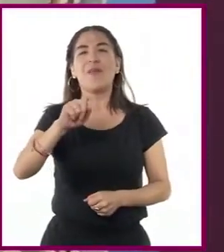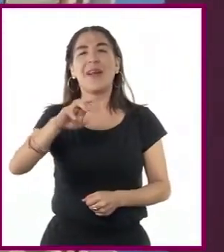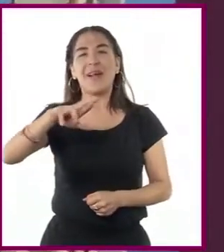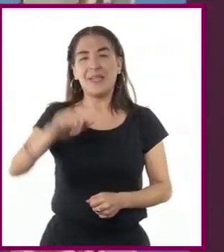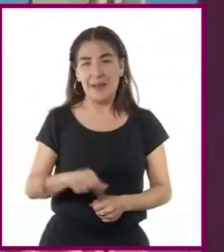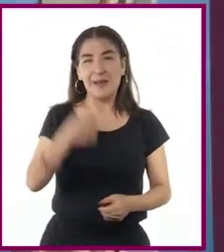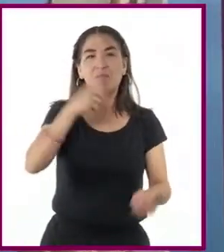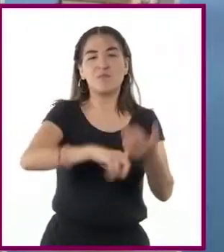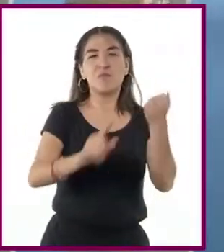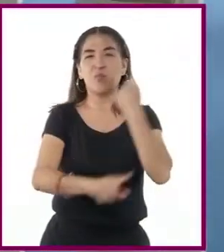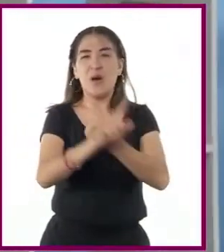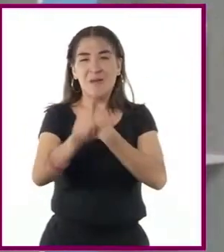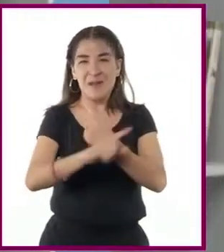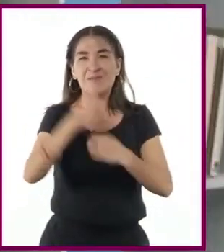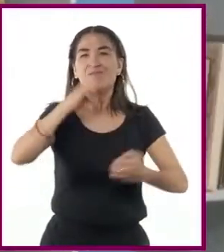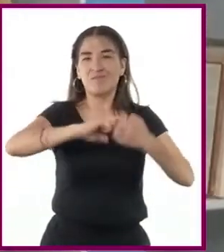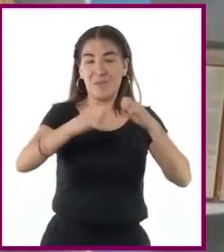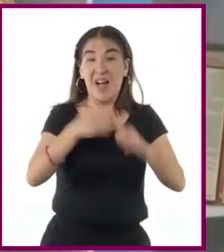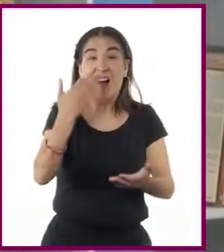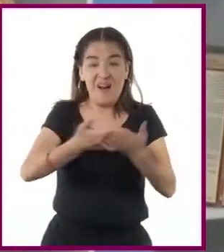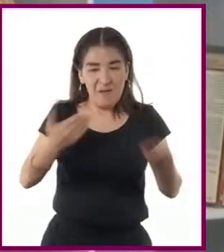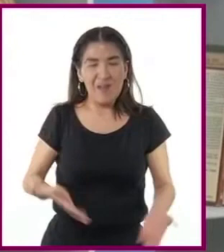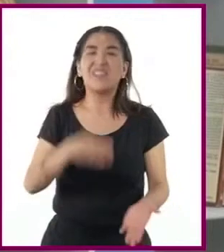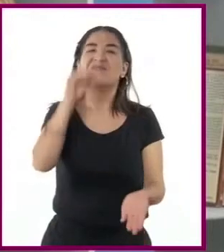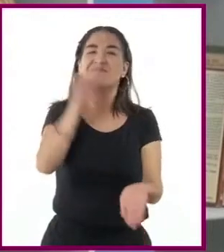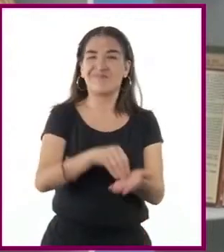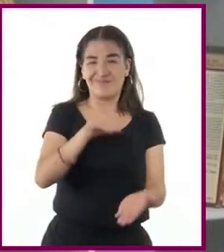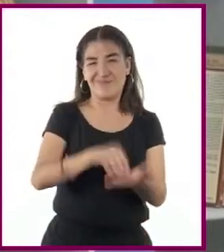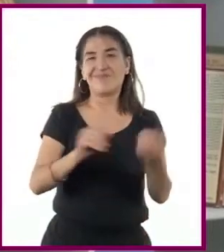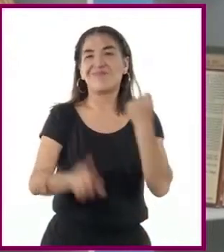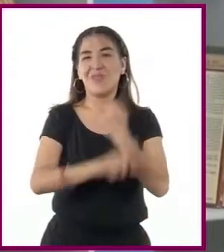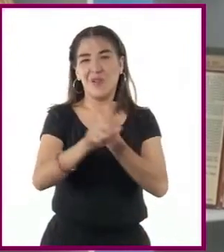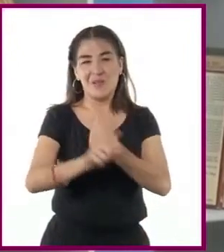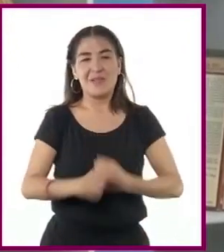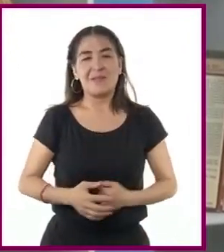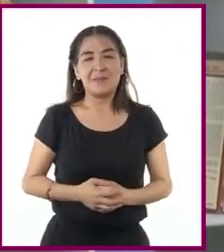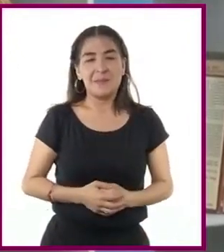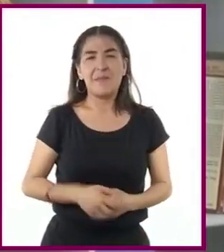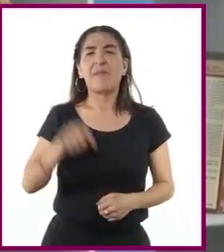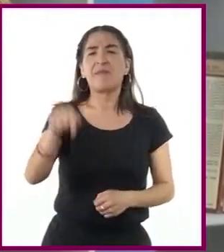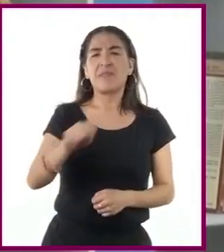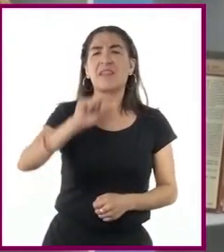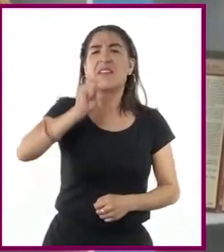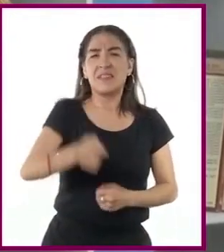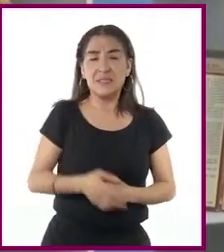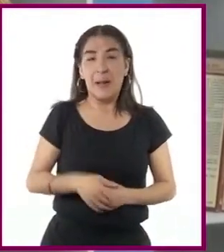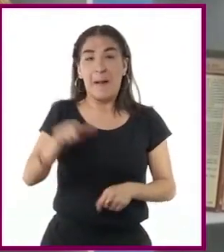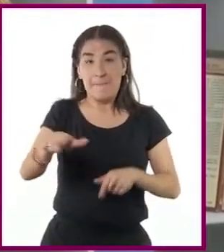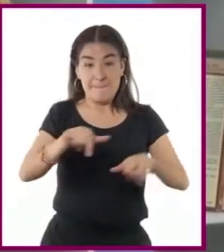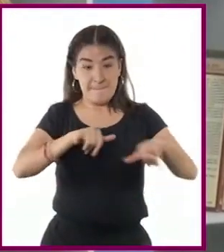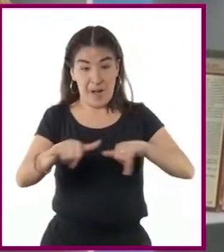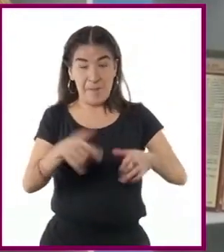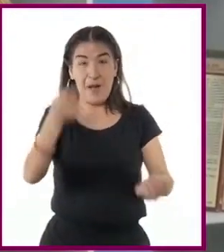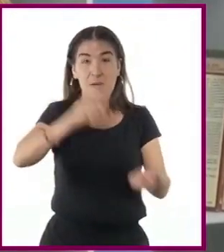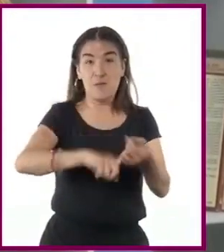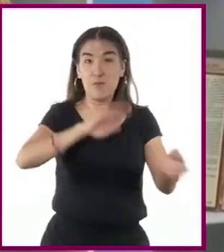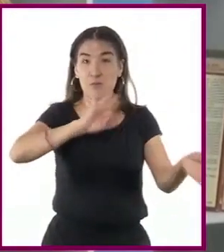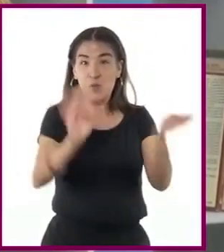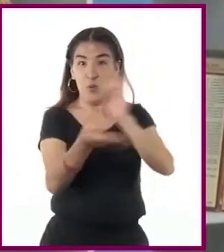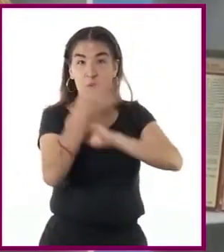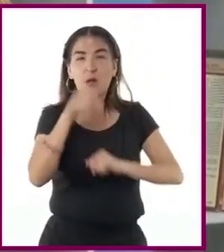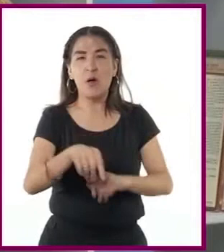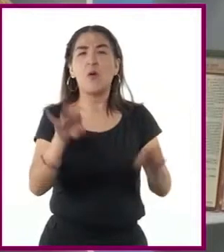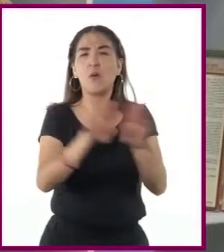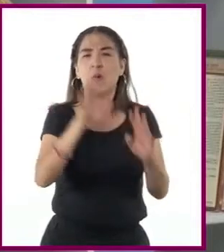pero manteniendo las tensiones incluso hoy en día. Estos acontecimientos dejaban en claro que el mapa del mundo estaba completamente